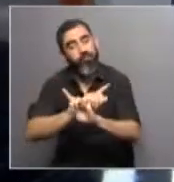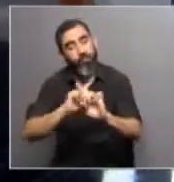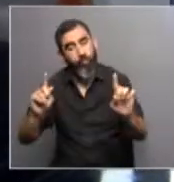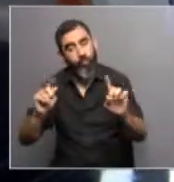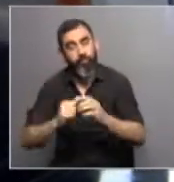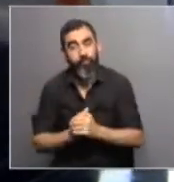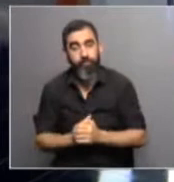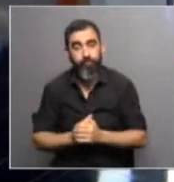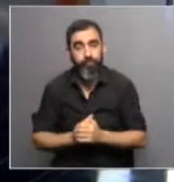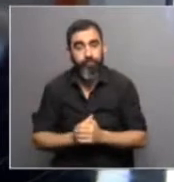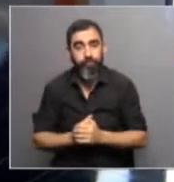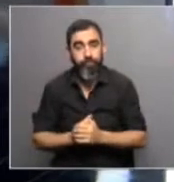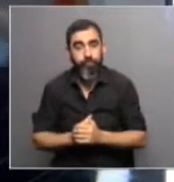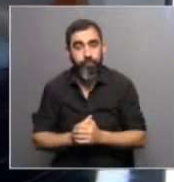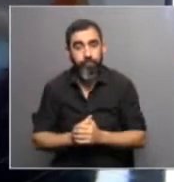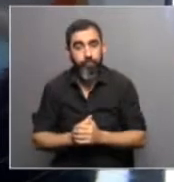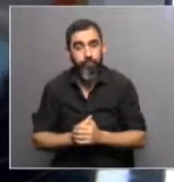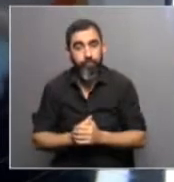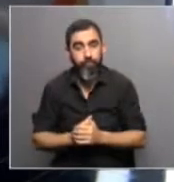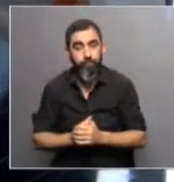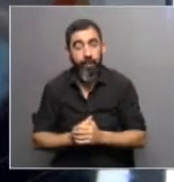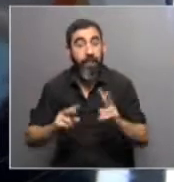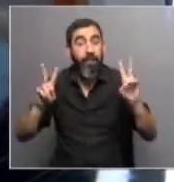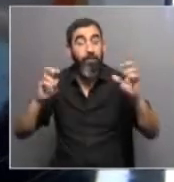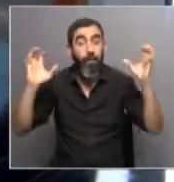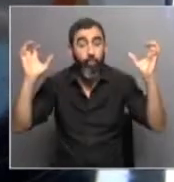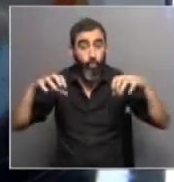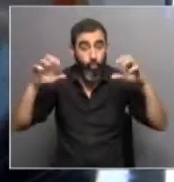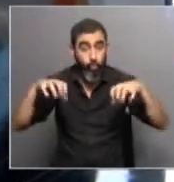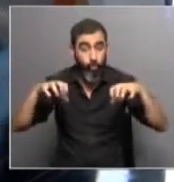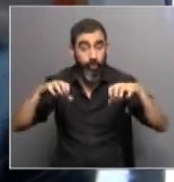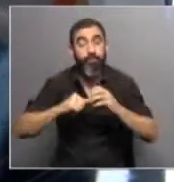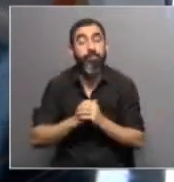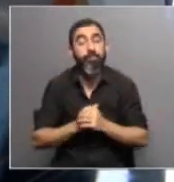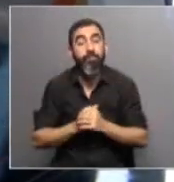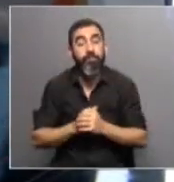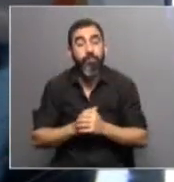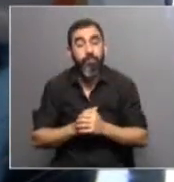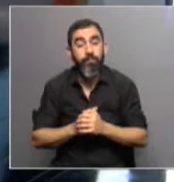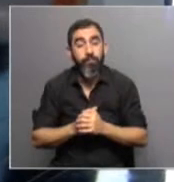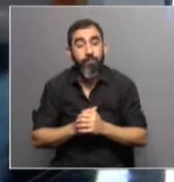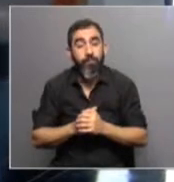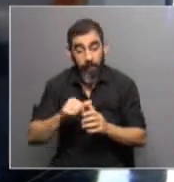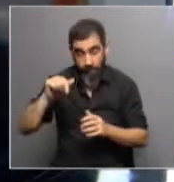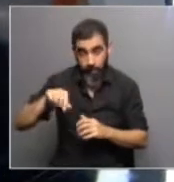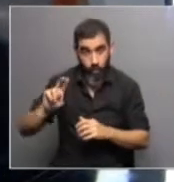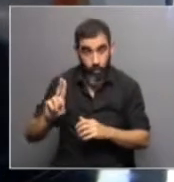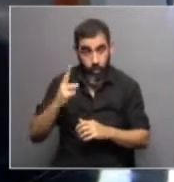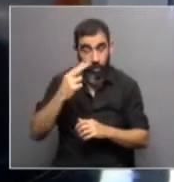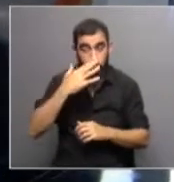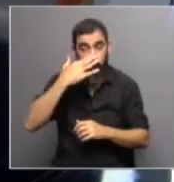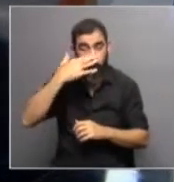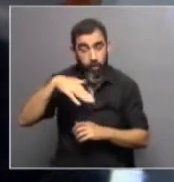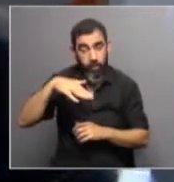Eso por un lado. Después, en cuanto a lluvias, en cuanto a precipitación, lo que tenemos es que Uruguay, en los